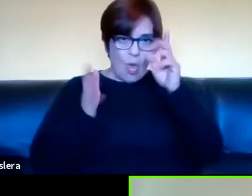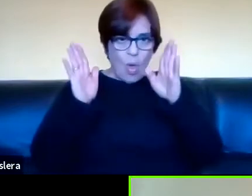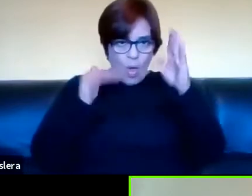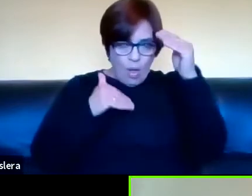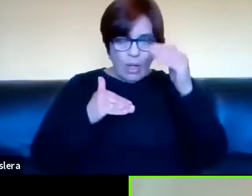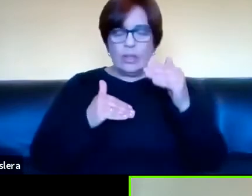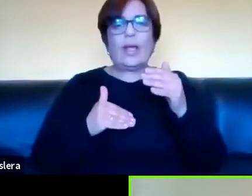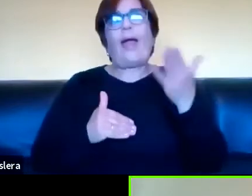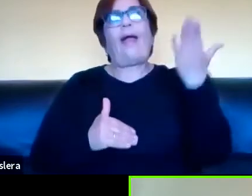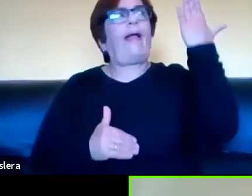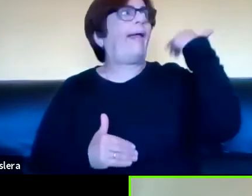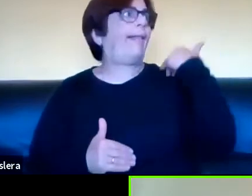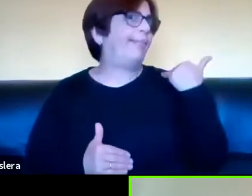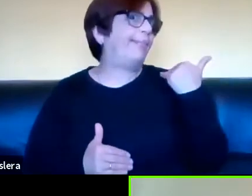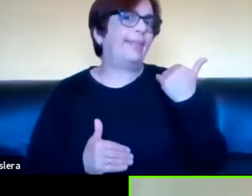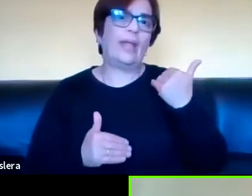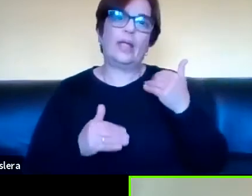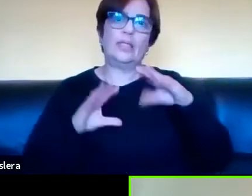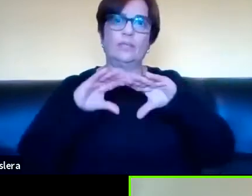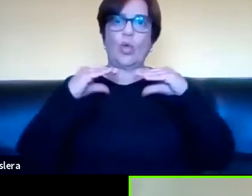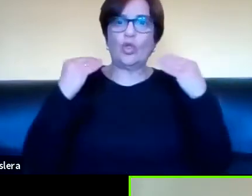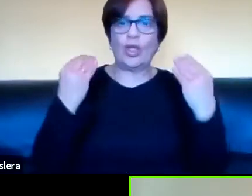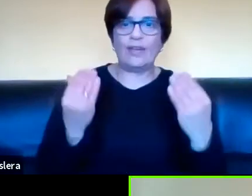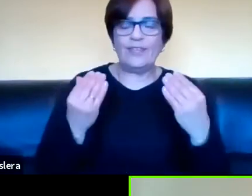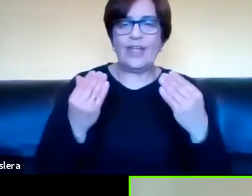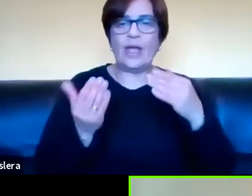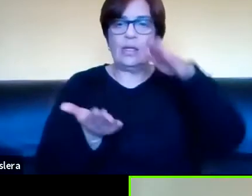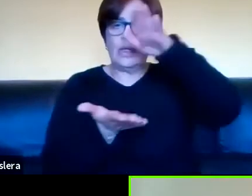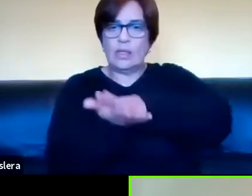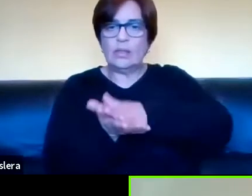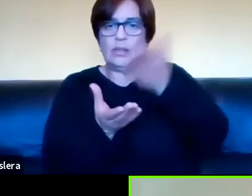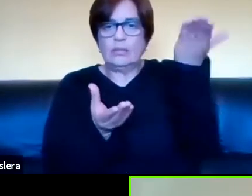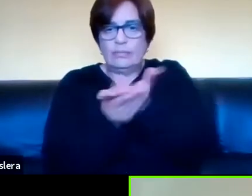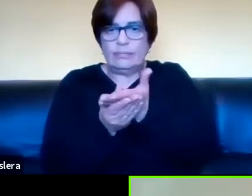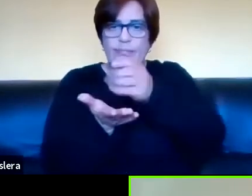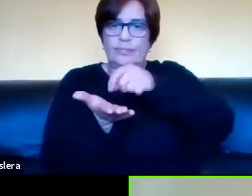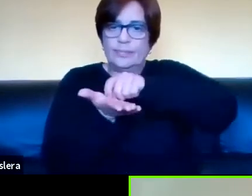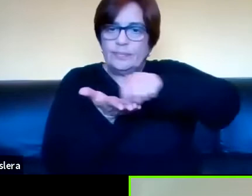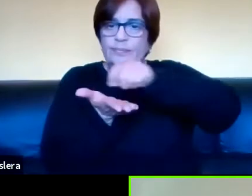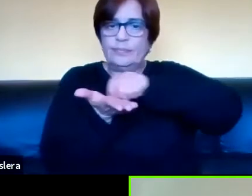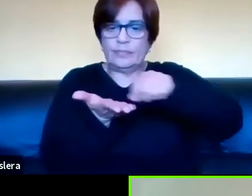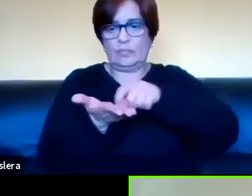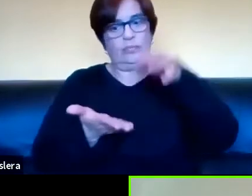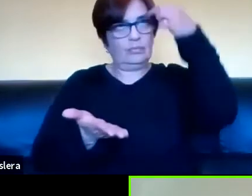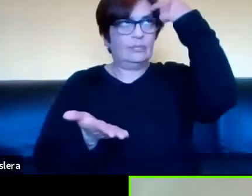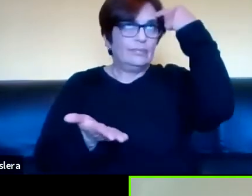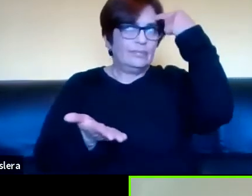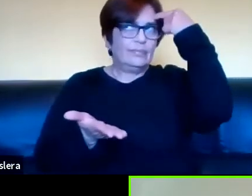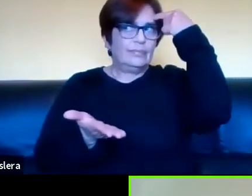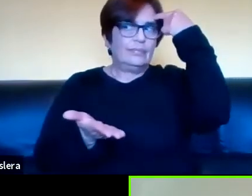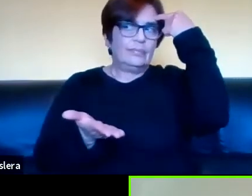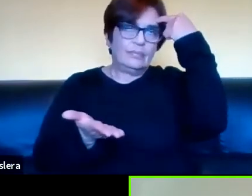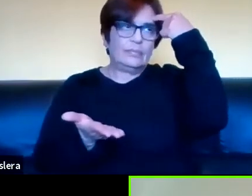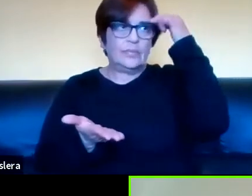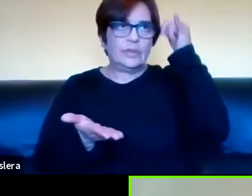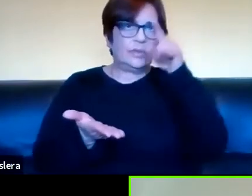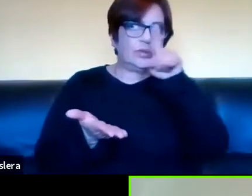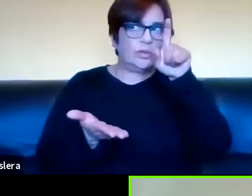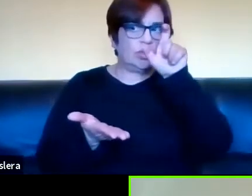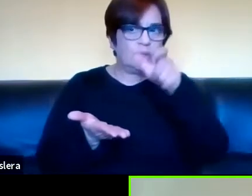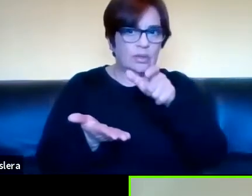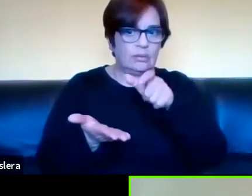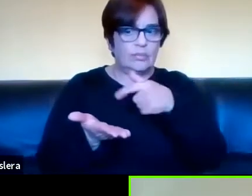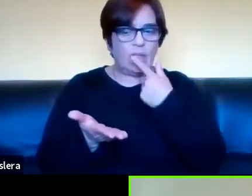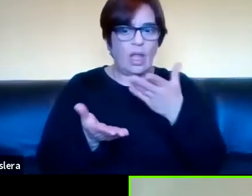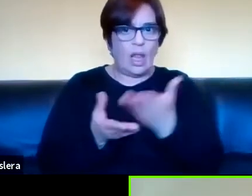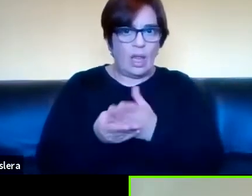ocurría por ejemplo cuando uno escribió una monografía con tres carbónicos, entonces uno pensaba muy bien si iba a modificar una palabra, porque tenía que